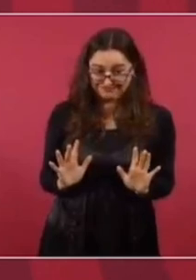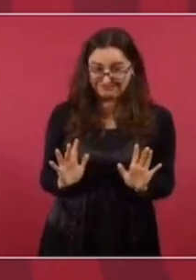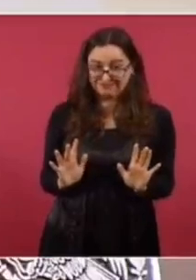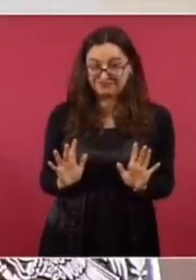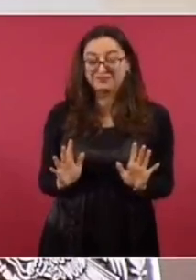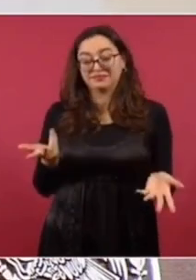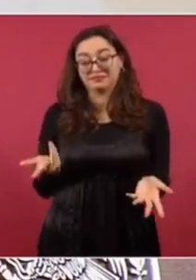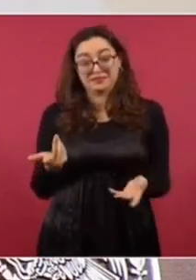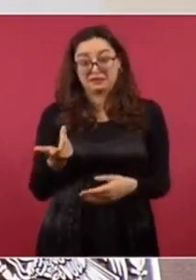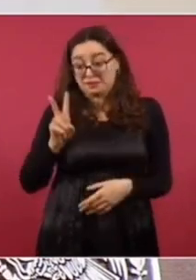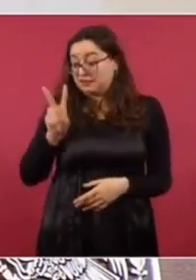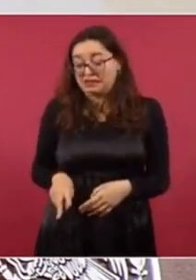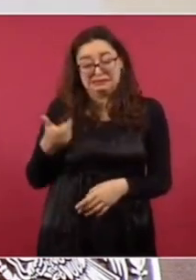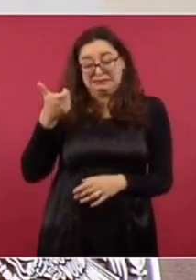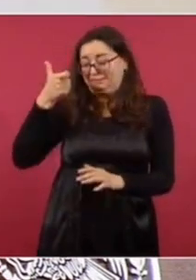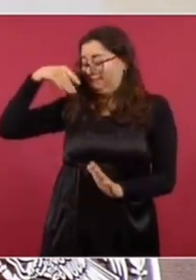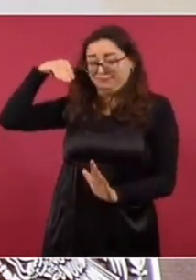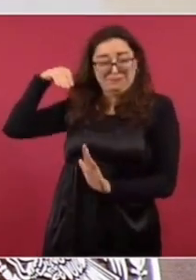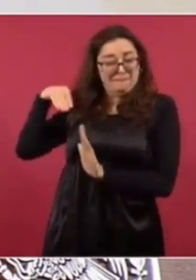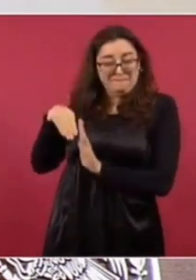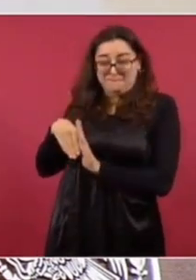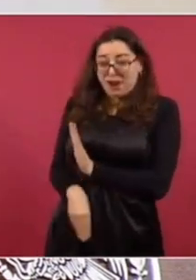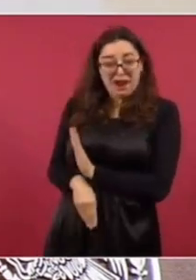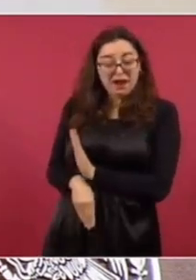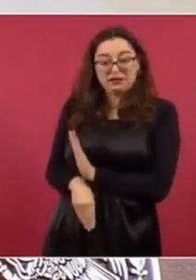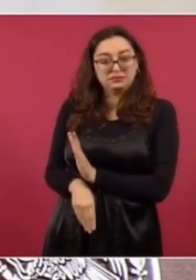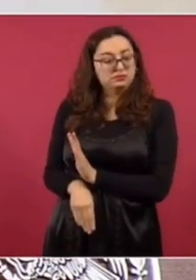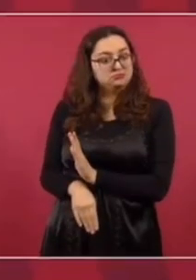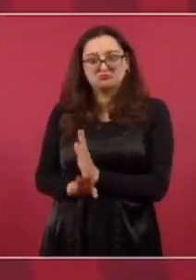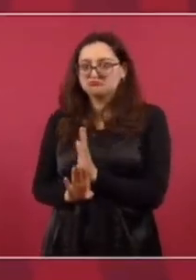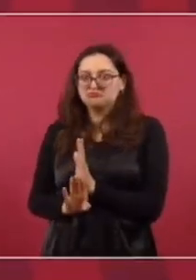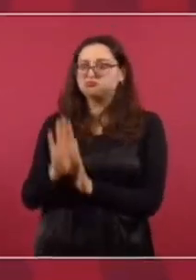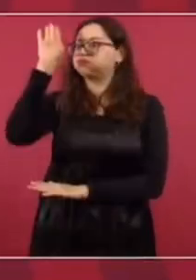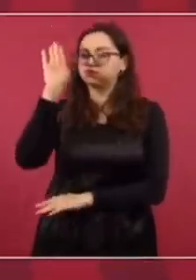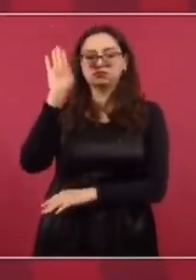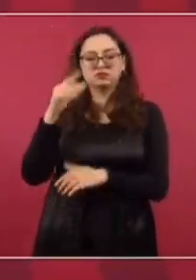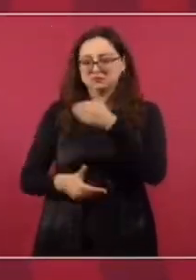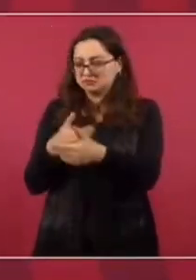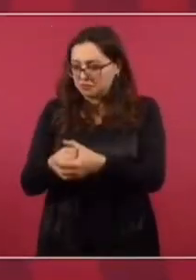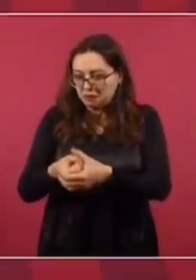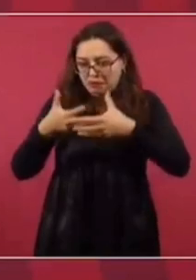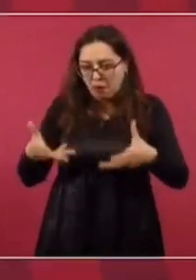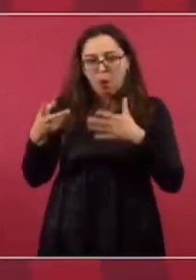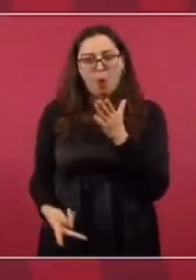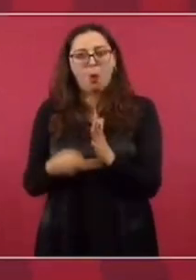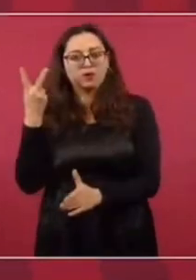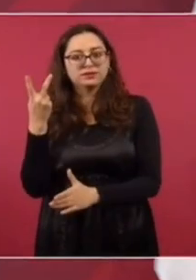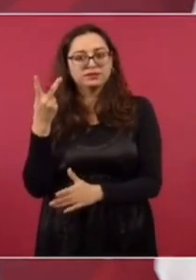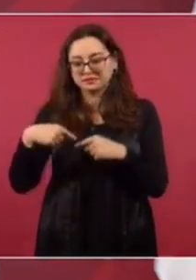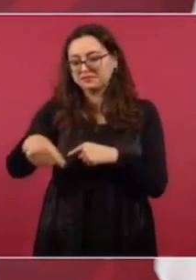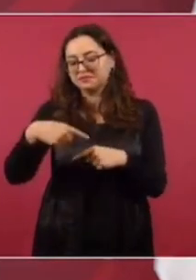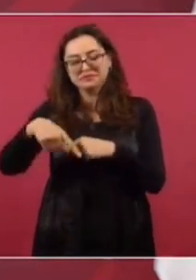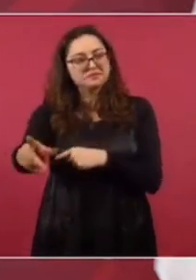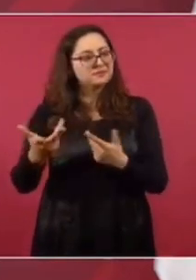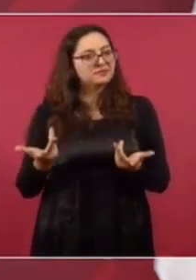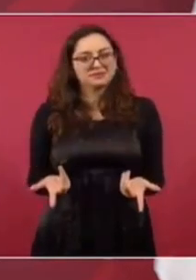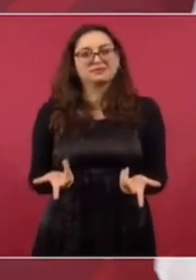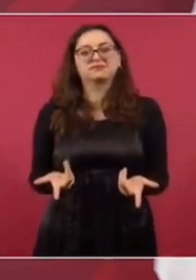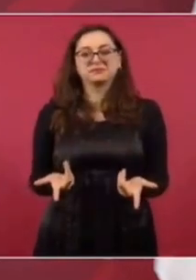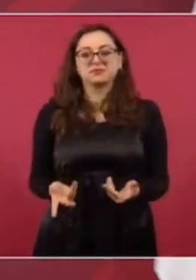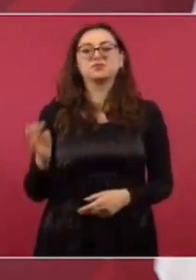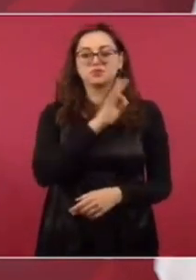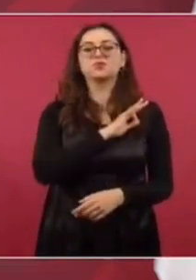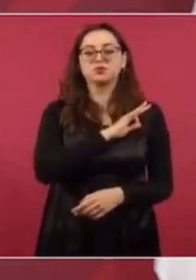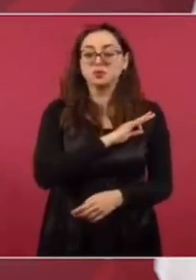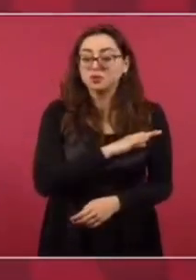después de que se nos cayó la economía con la pandemia, levantarnos, salir adelante y crecer, al final, en el sexenio, que podemos